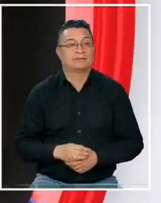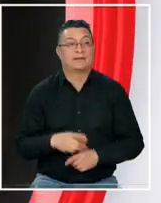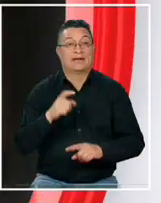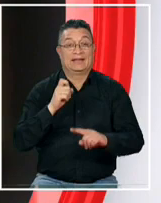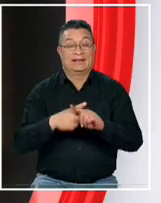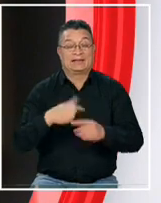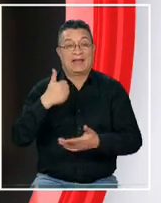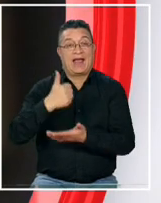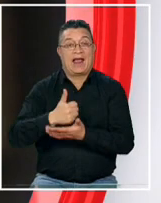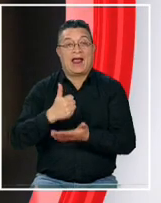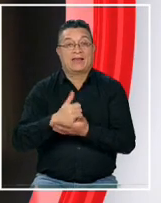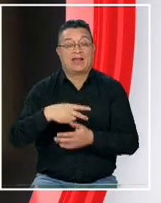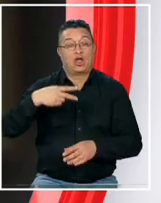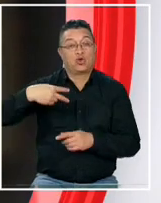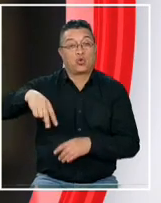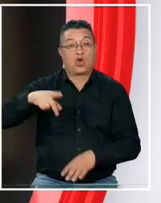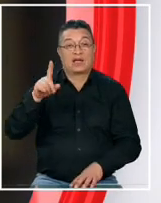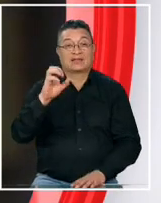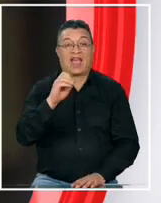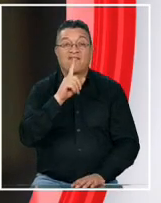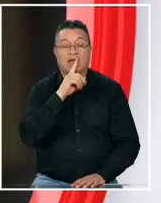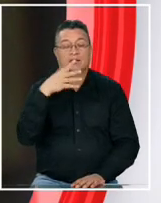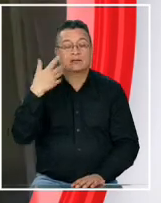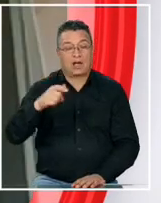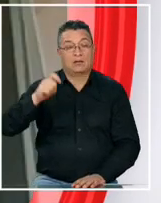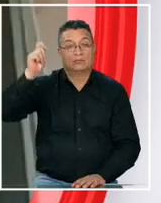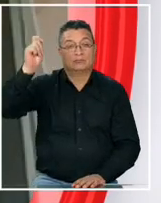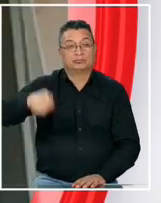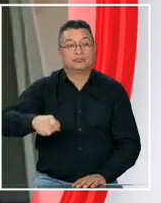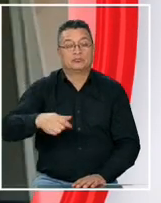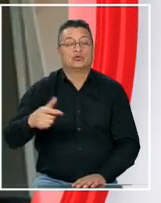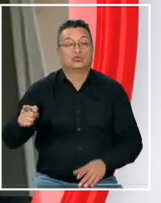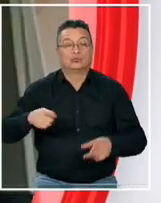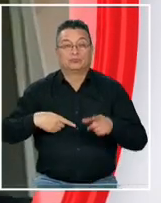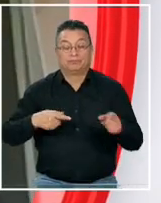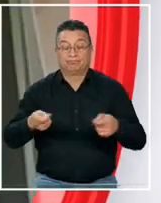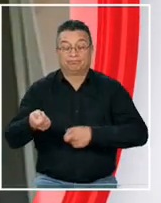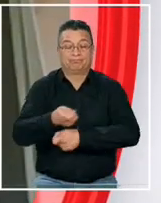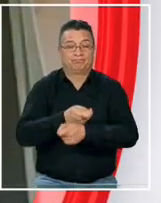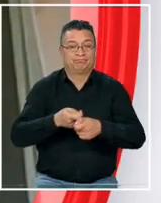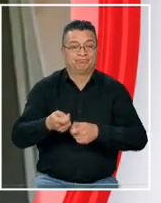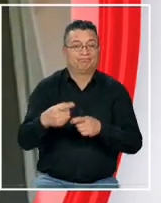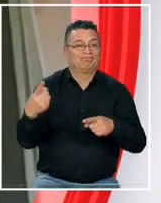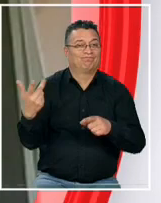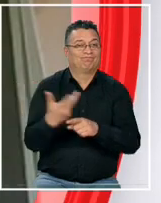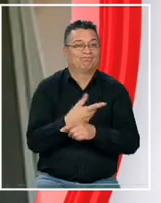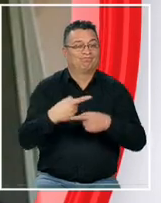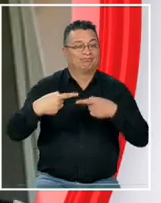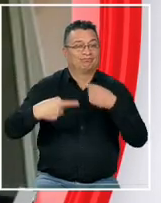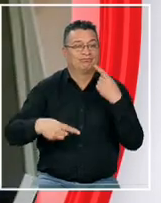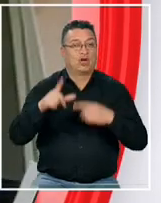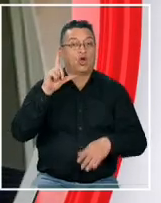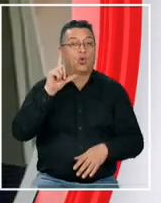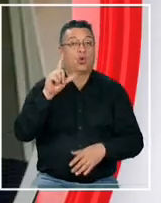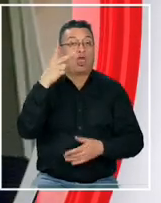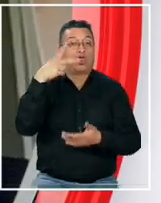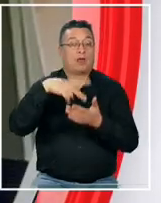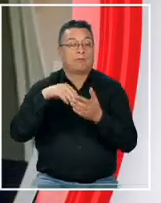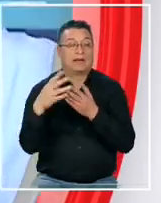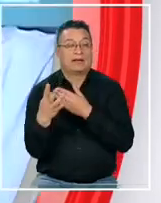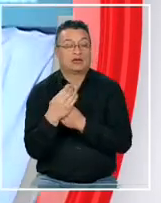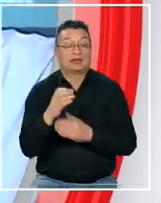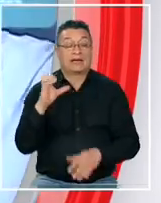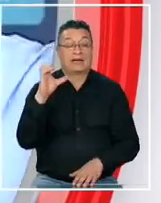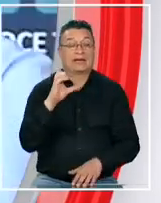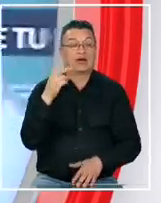exalcalde de ñuñoa Pedro Zabat recibió la sentencia que deberá cumplir por los delitos de negociación incompatible que cometió en julio de 2014 y